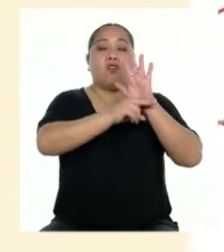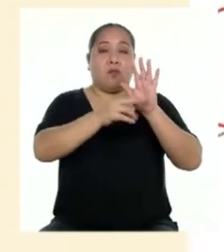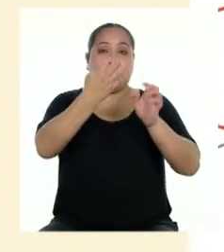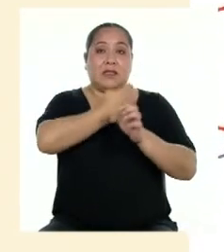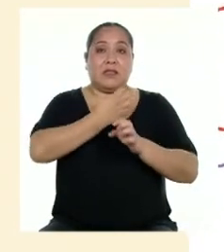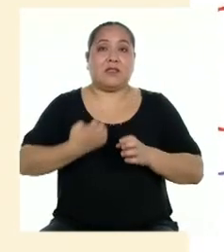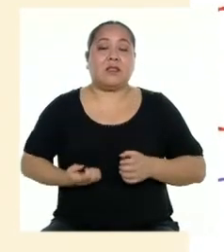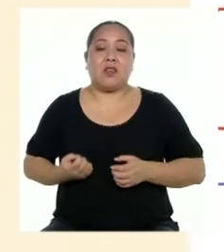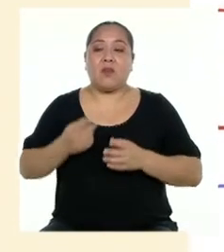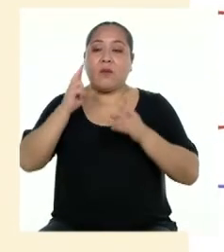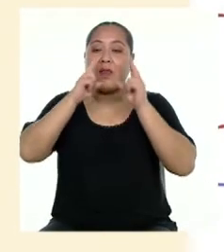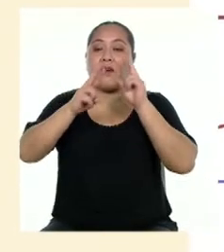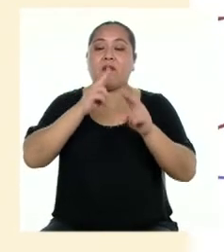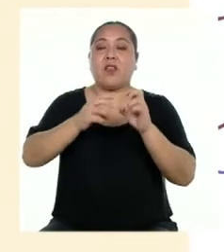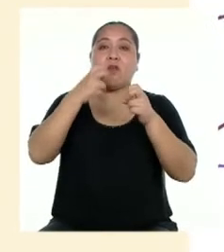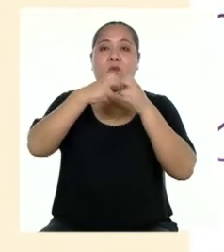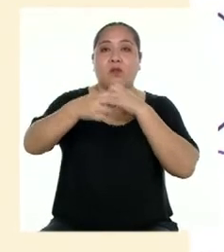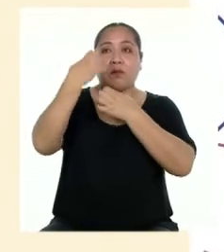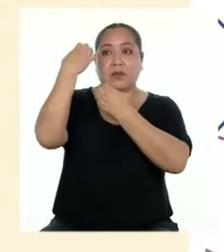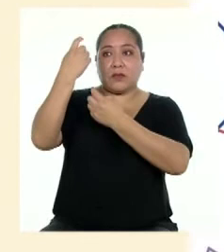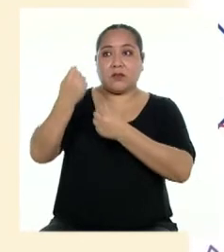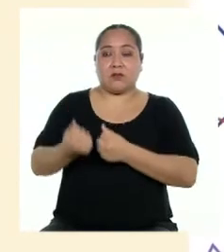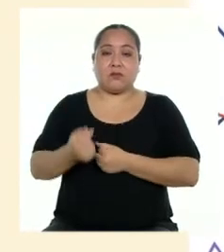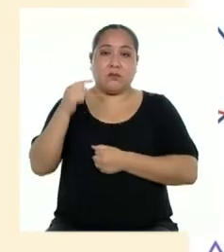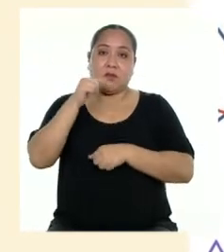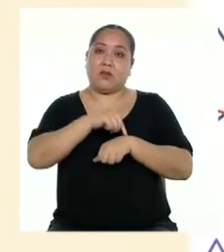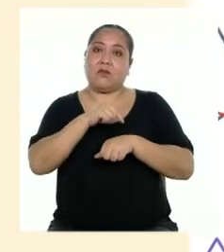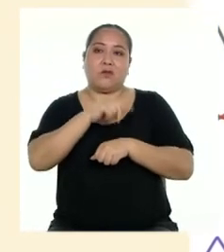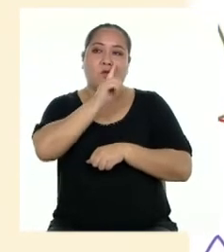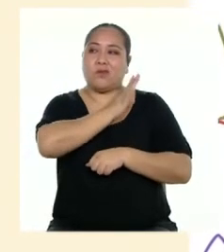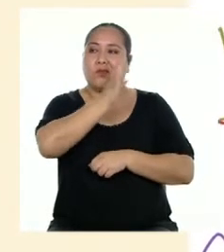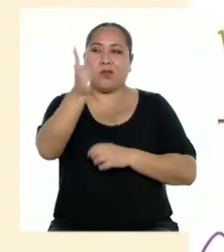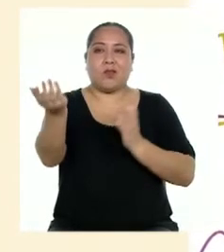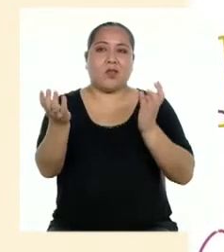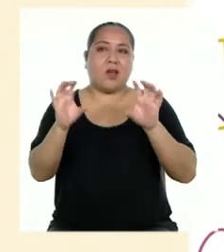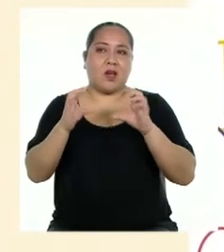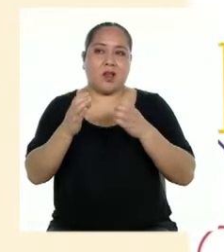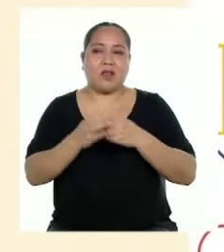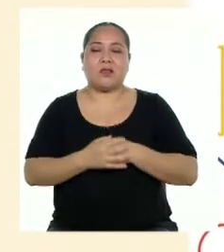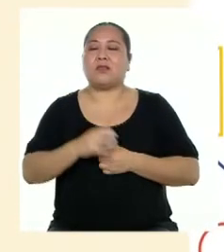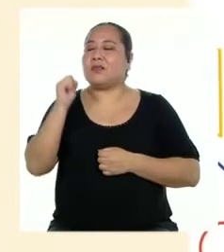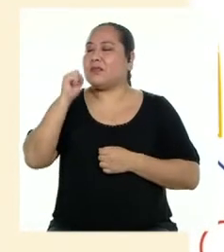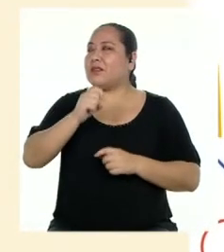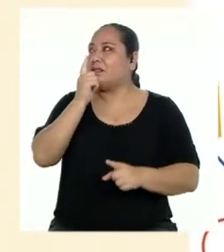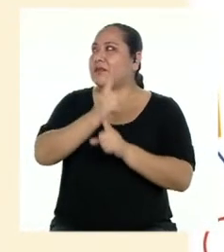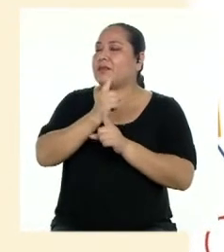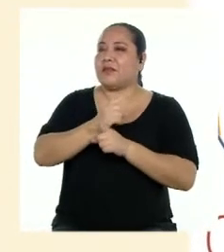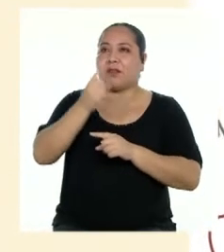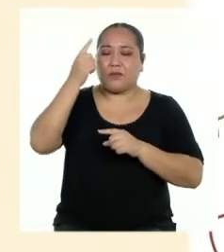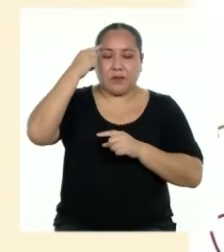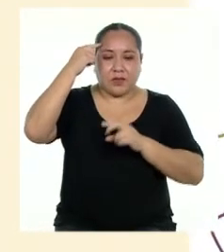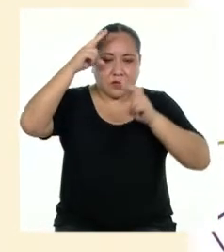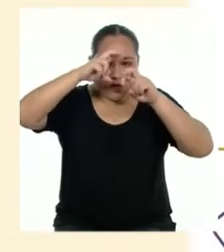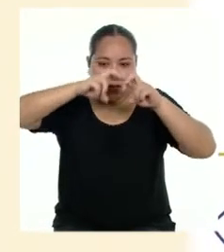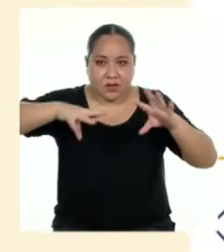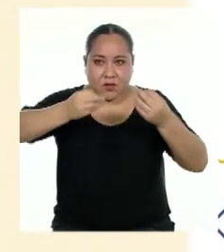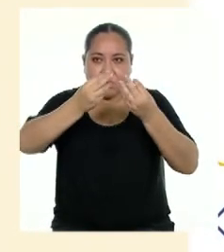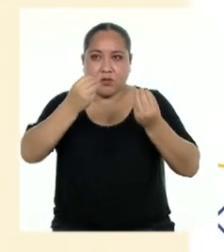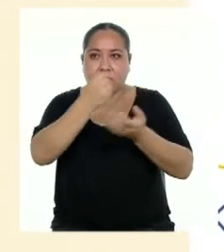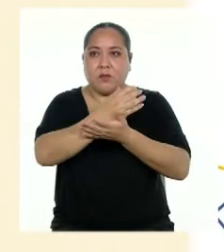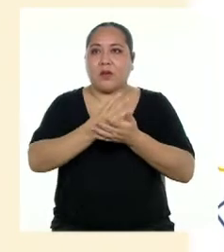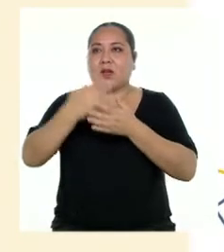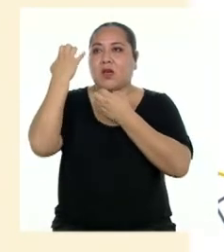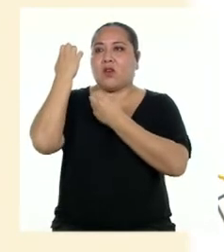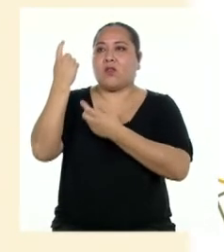crisis económica y el hecho de que ya no se podía ir a clase. Exacto. Me parece que analiza varios aspectos.